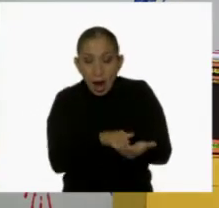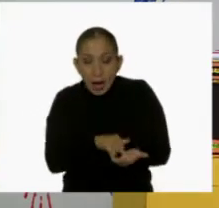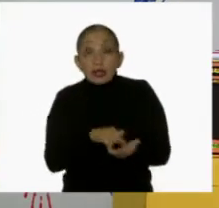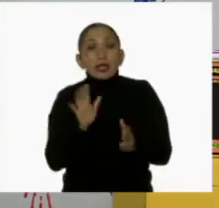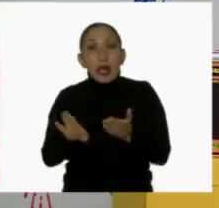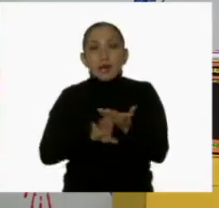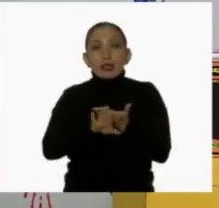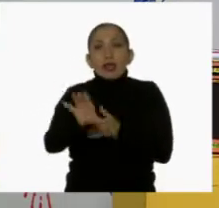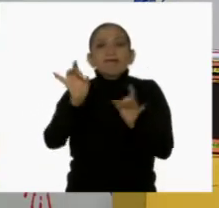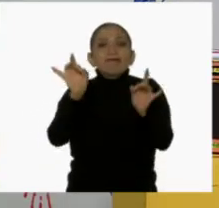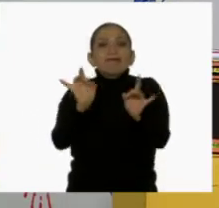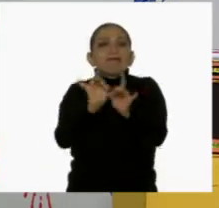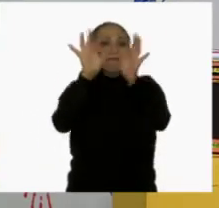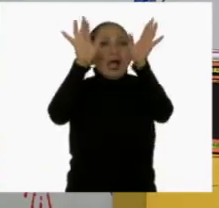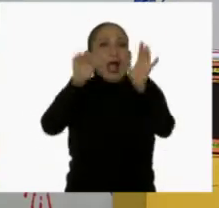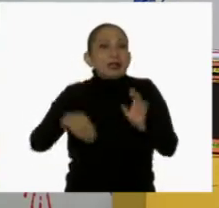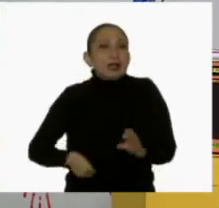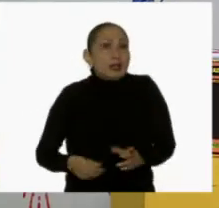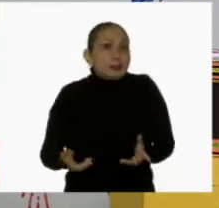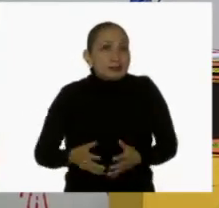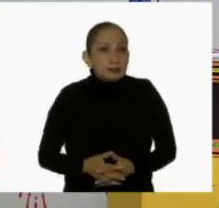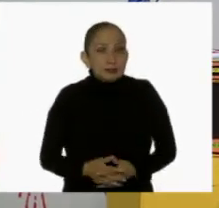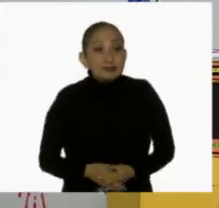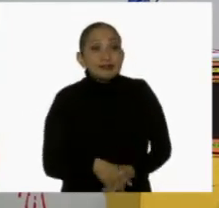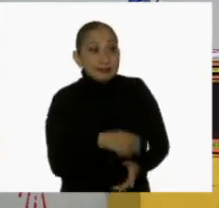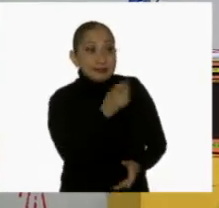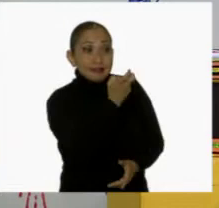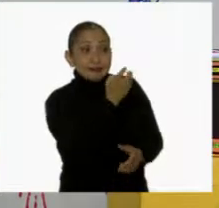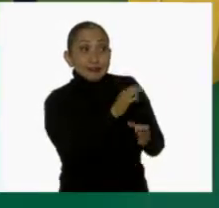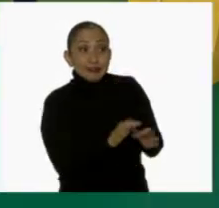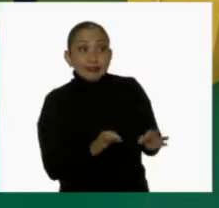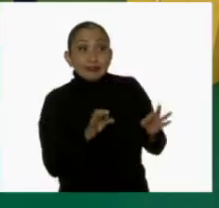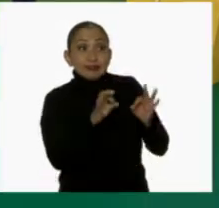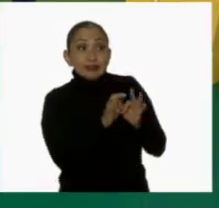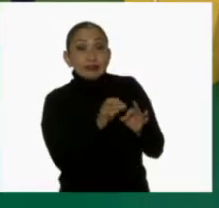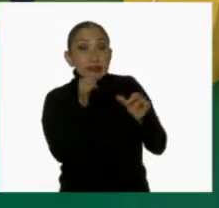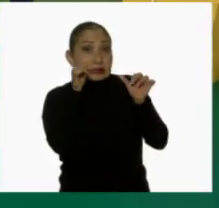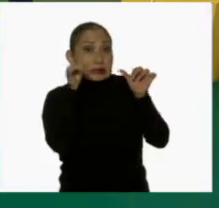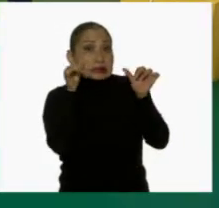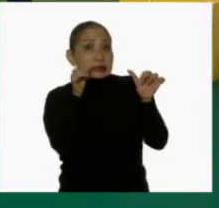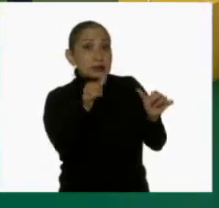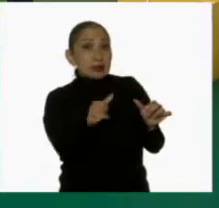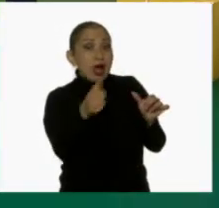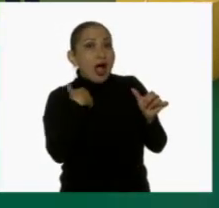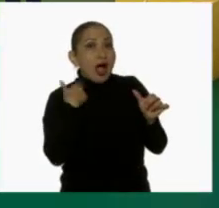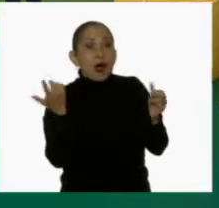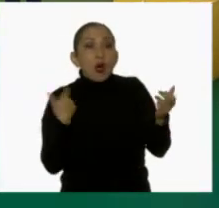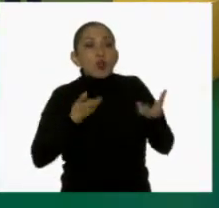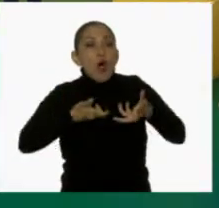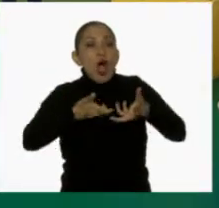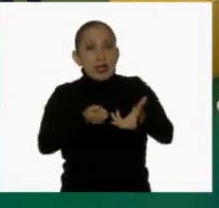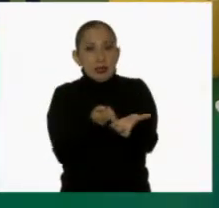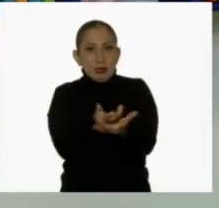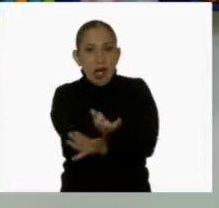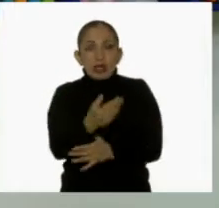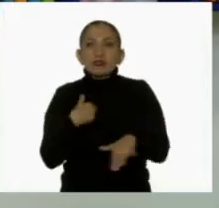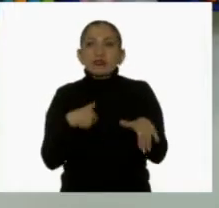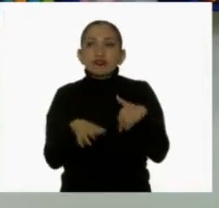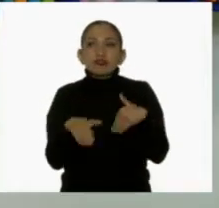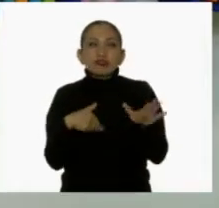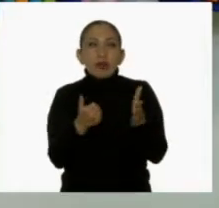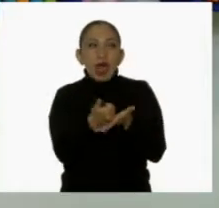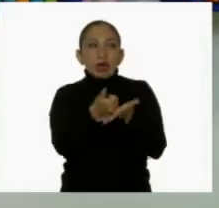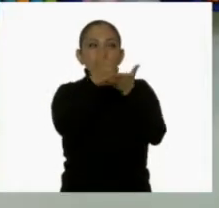así evitar algún posible accidente. Eso es importante. Estar atentos al transitar por la calle nos